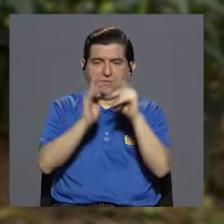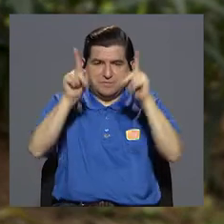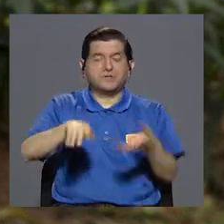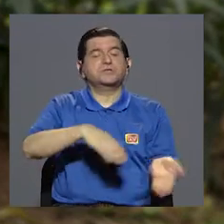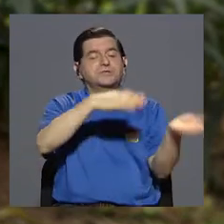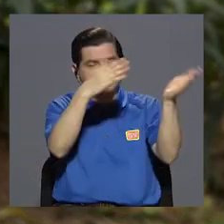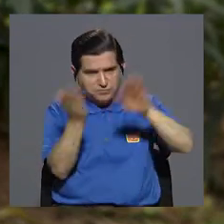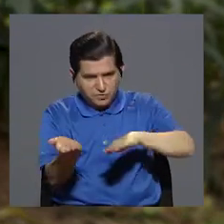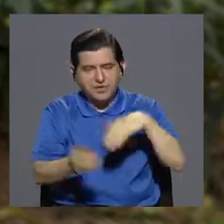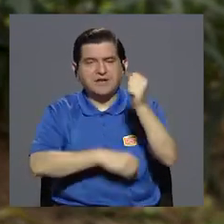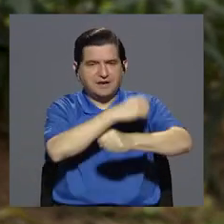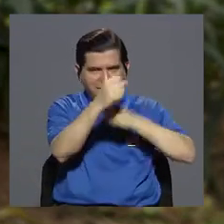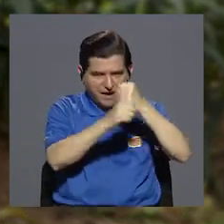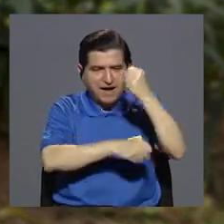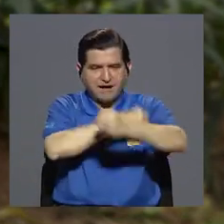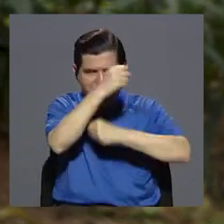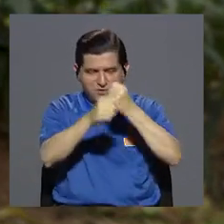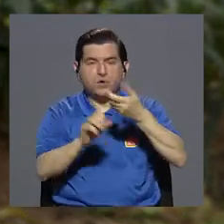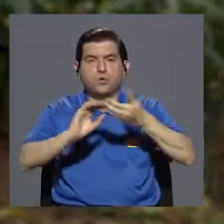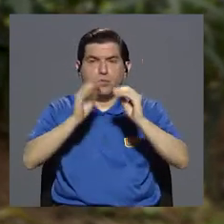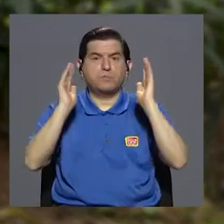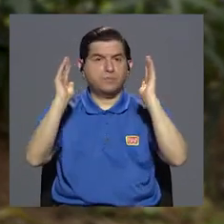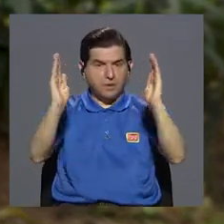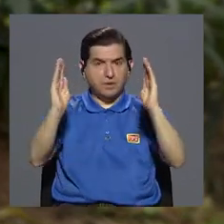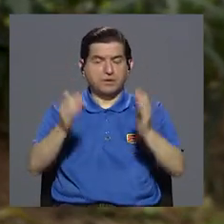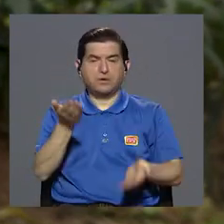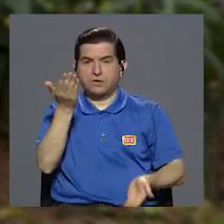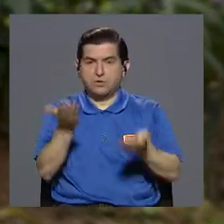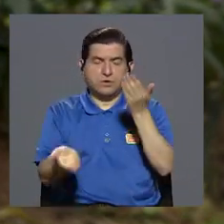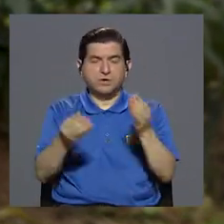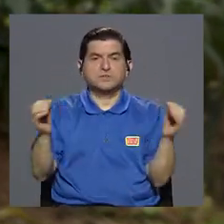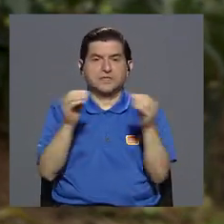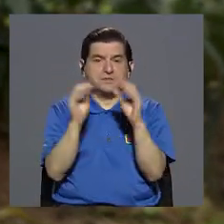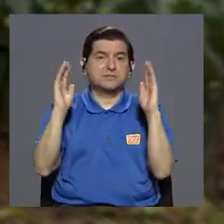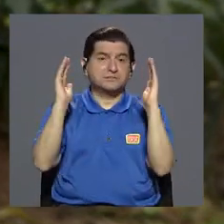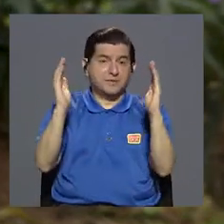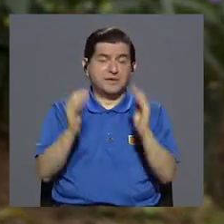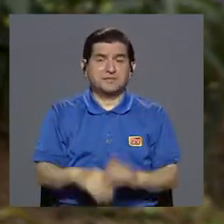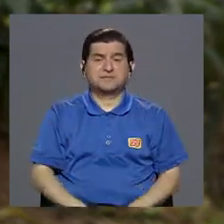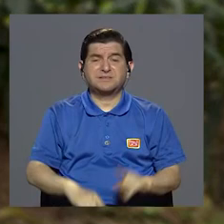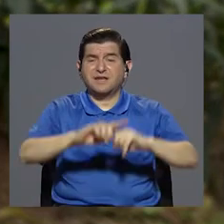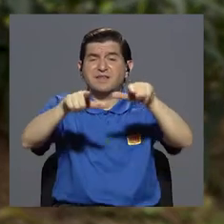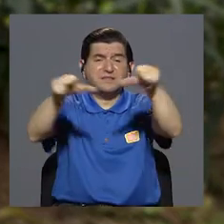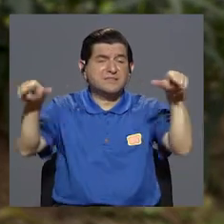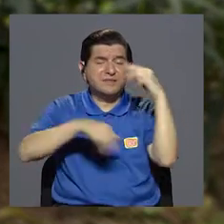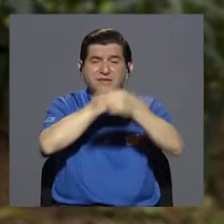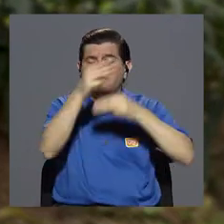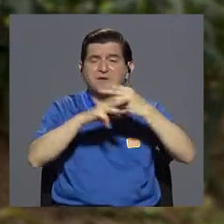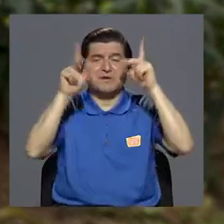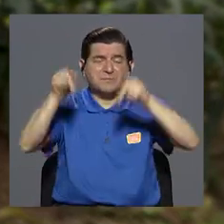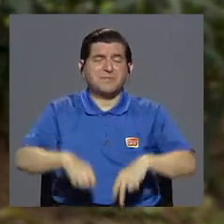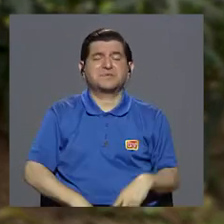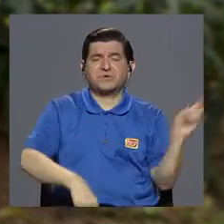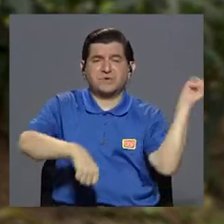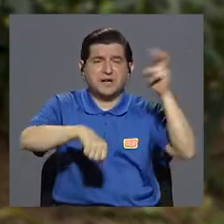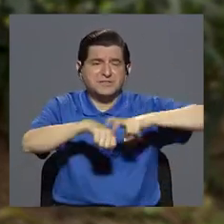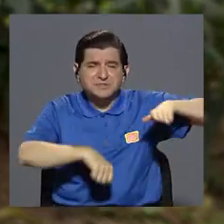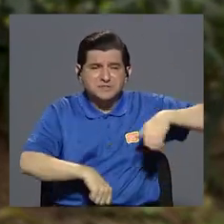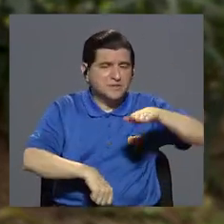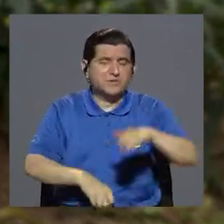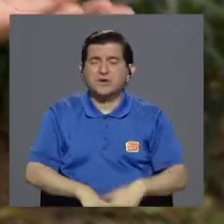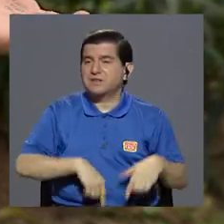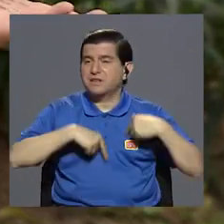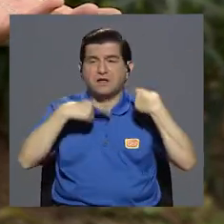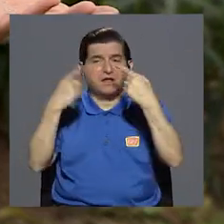mueren cada año. Es una cifra muy grande y probablemente la cifra sea mayor porque en muchas regiones del mundo las personas mordidas por